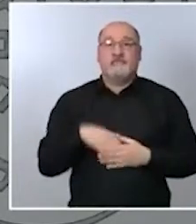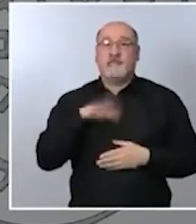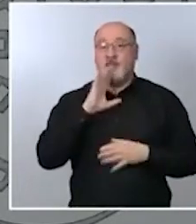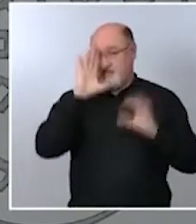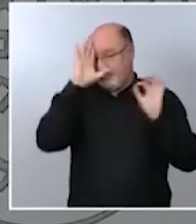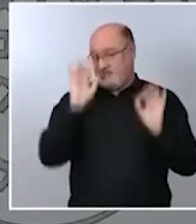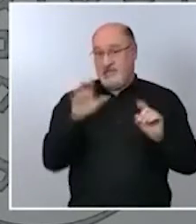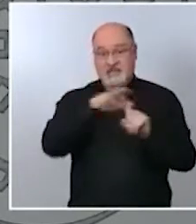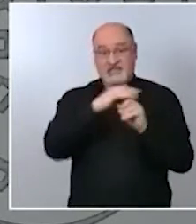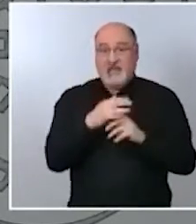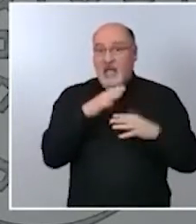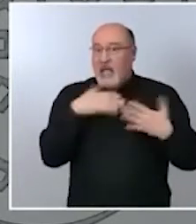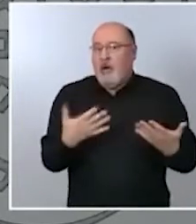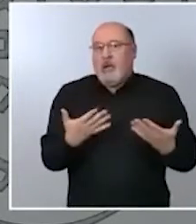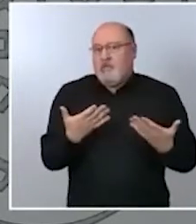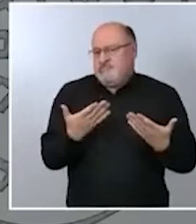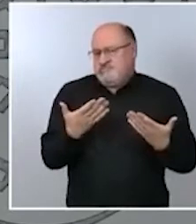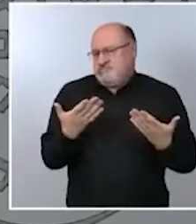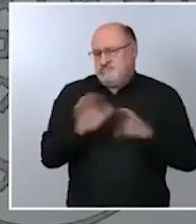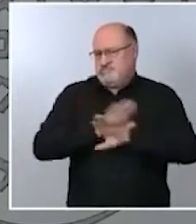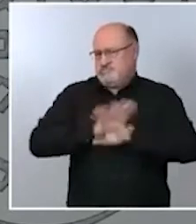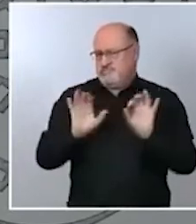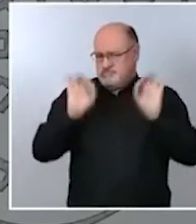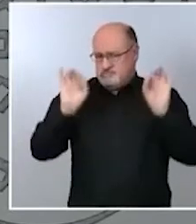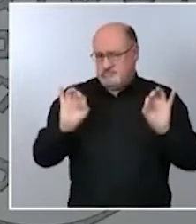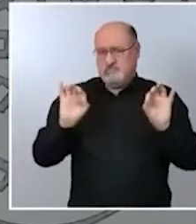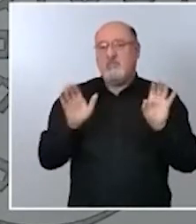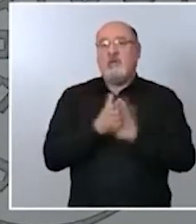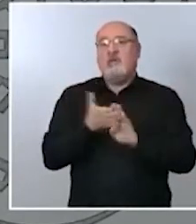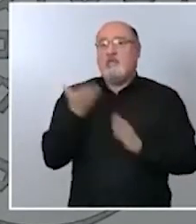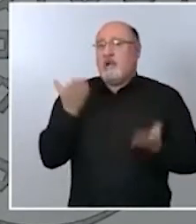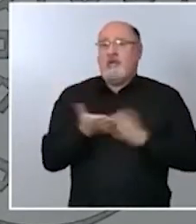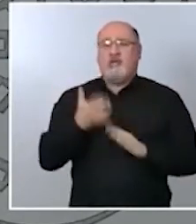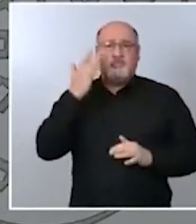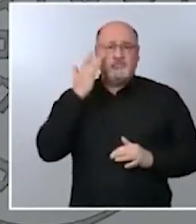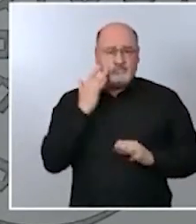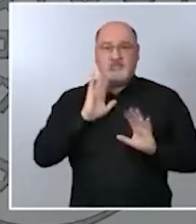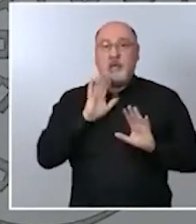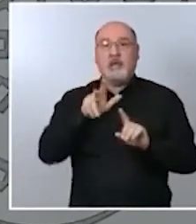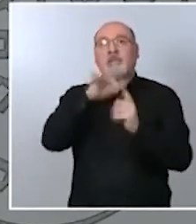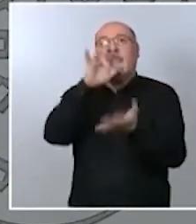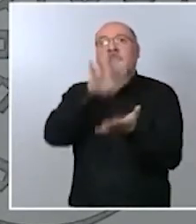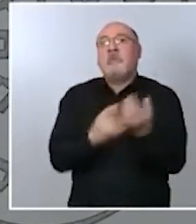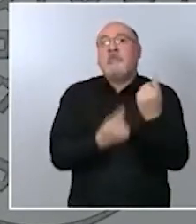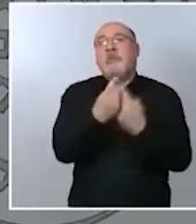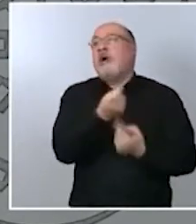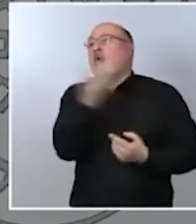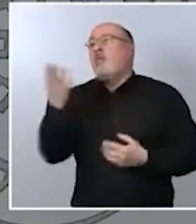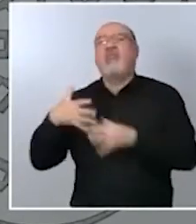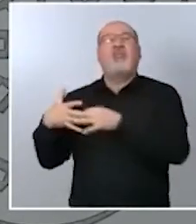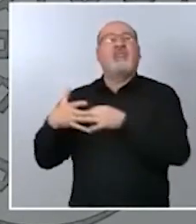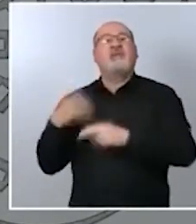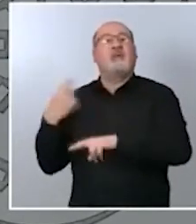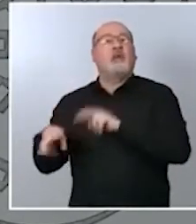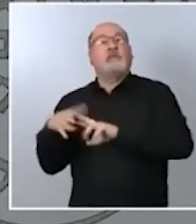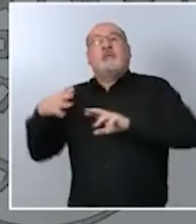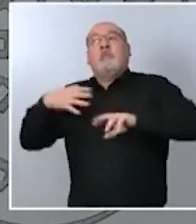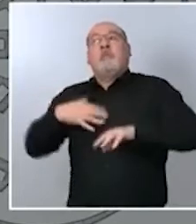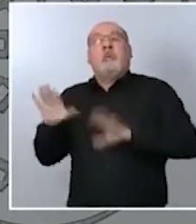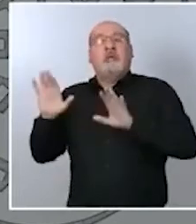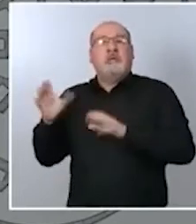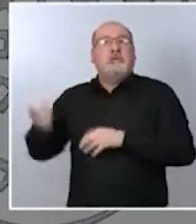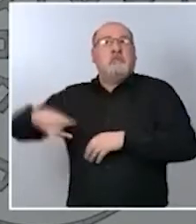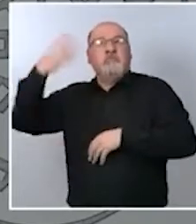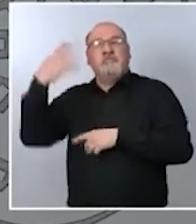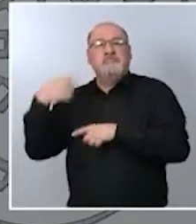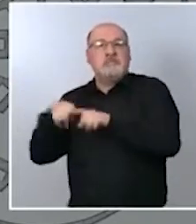es objetiva con independencia de que en alguna situación concreta algún dirigente político haya podido hacer algún tipo de afirmación